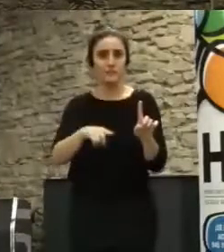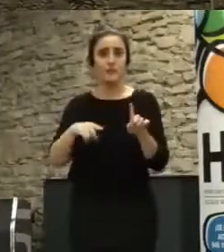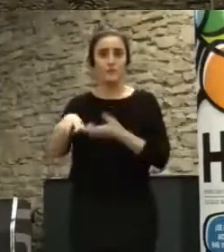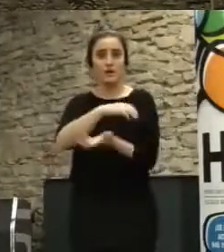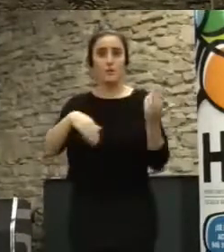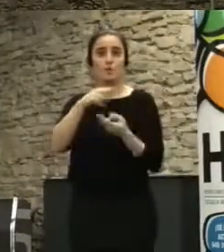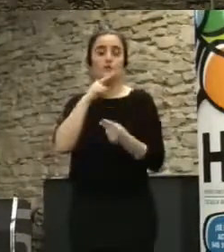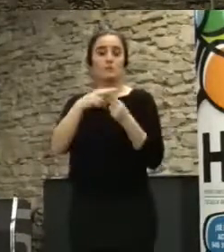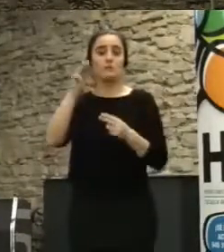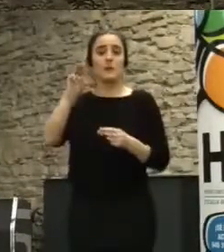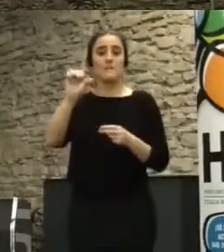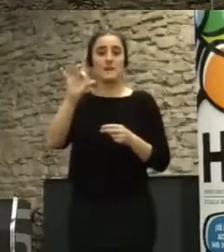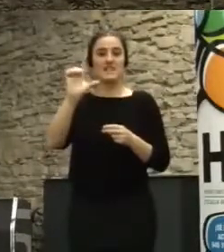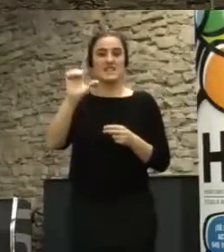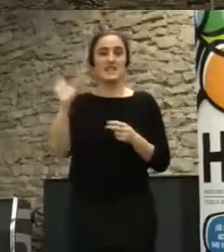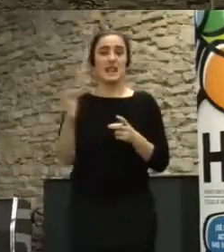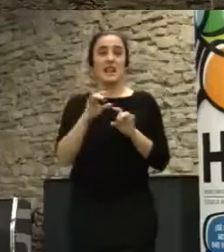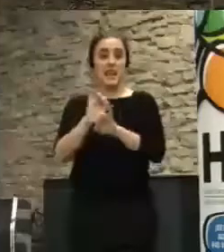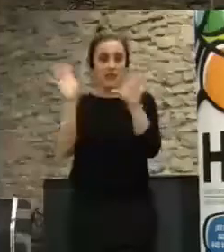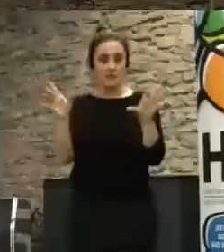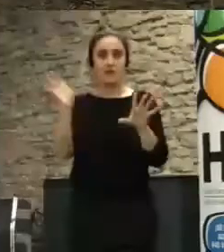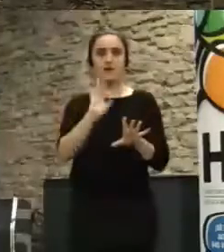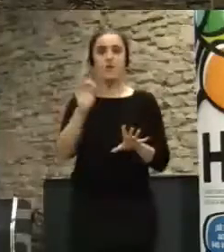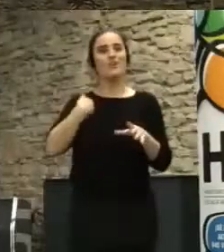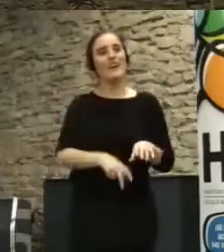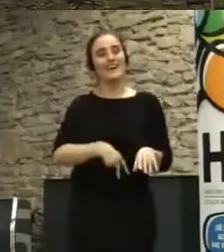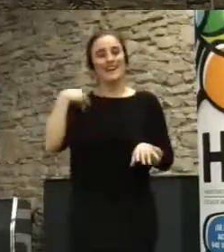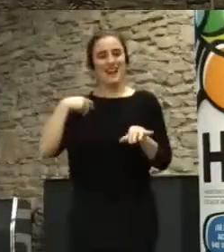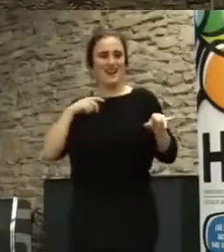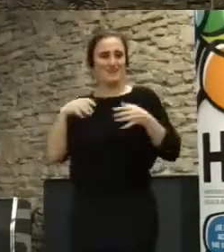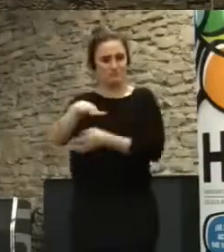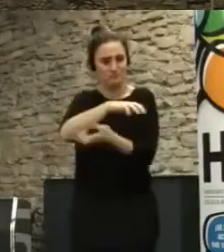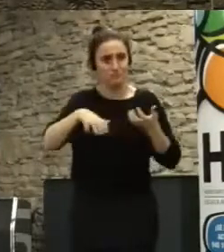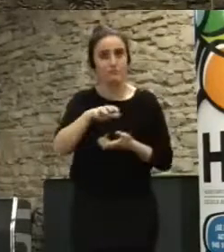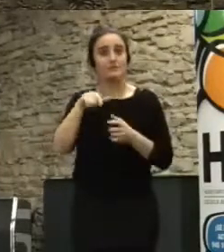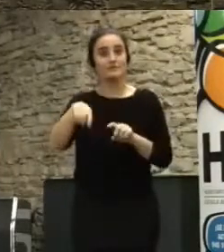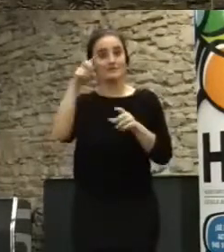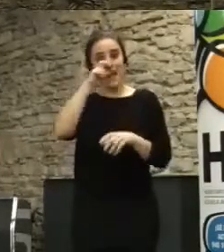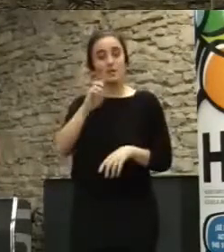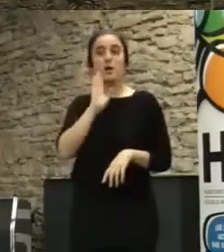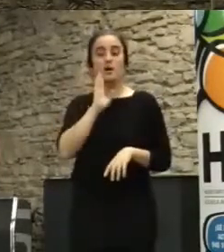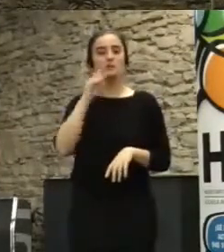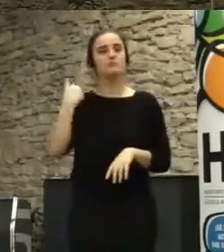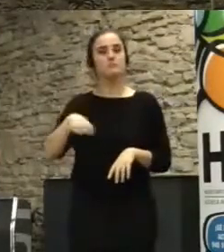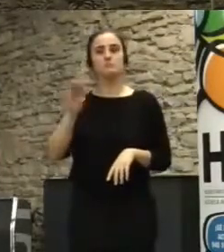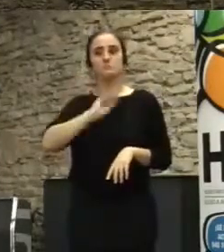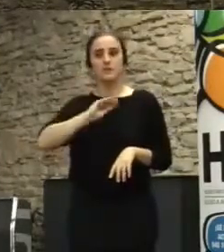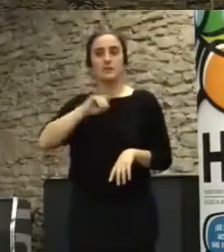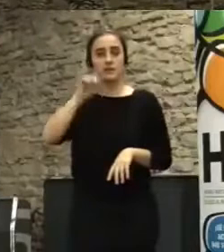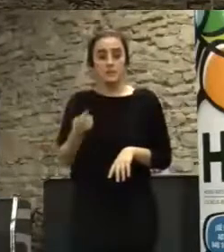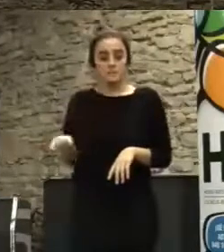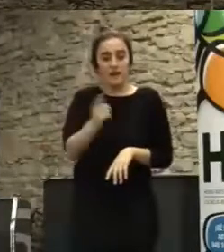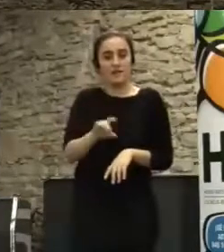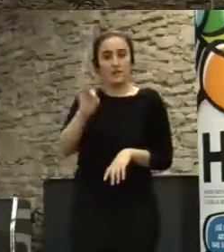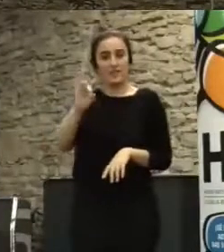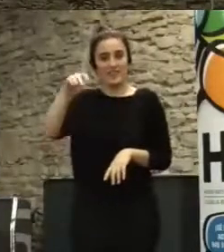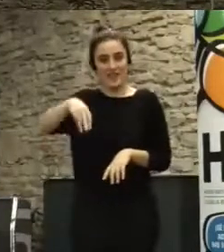se convirtieron en revueltas generalizadas, ¿no? Y de alguna manera, concretamente en aquel año, tuvieron bastantes similitudes con el 15M.